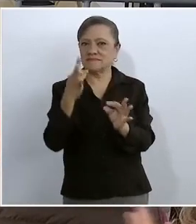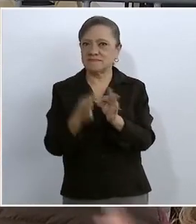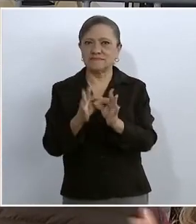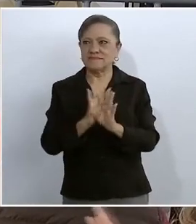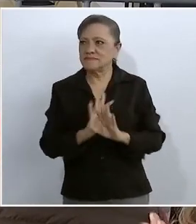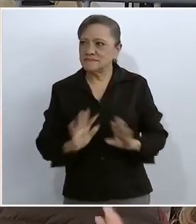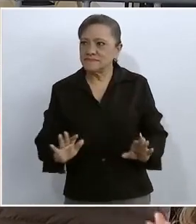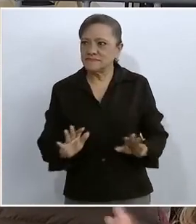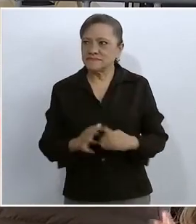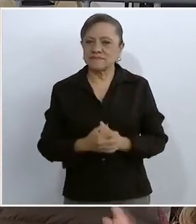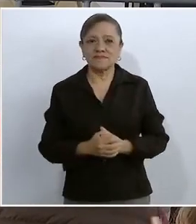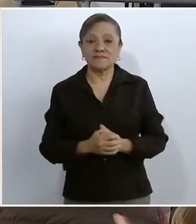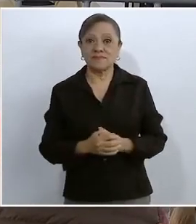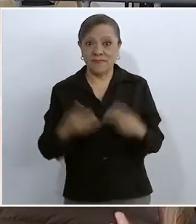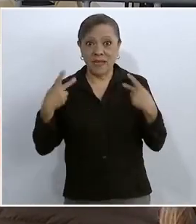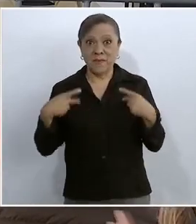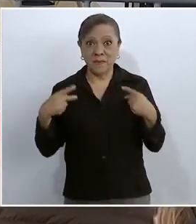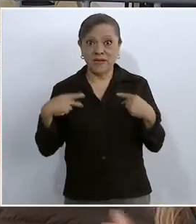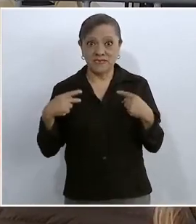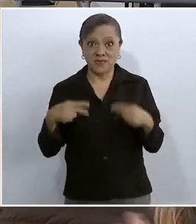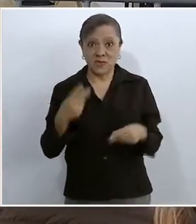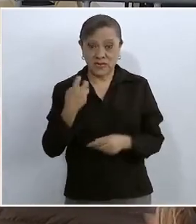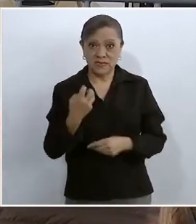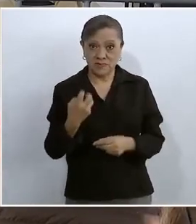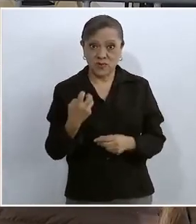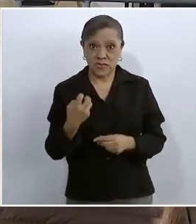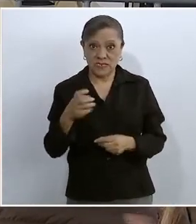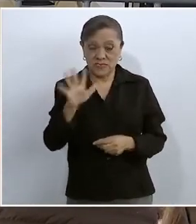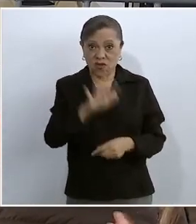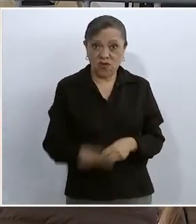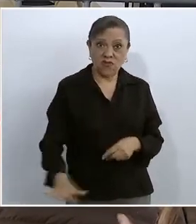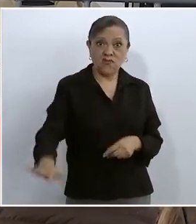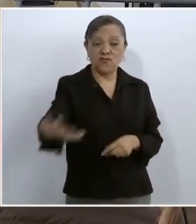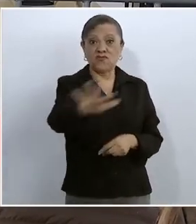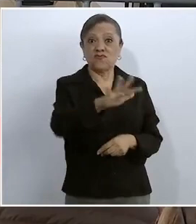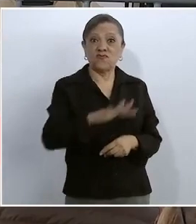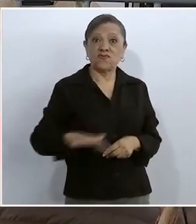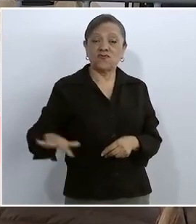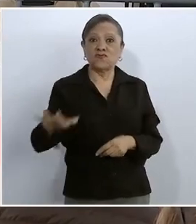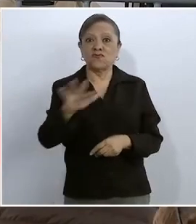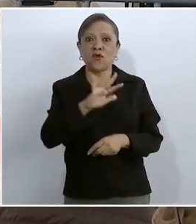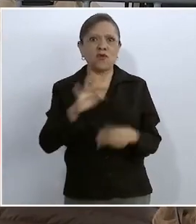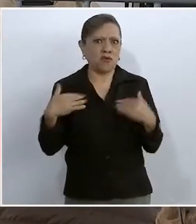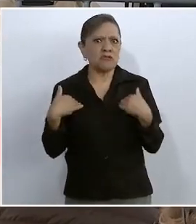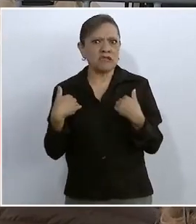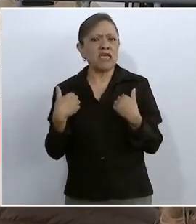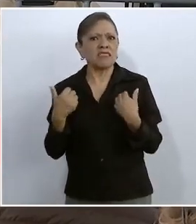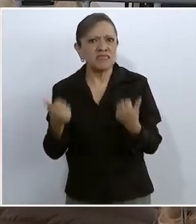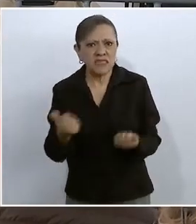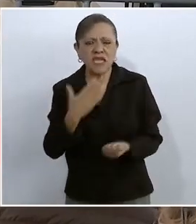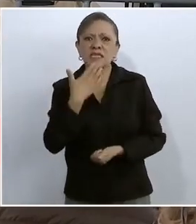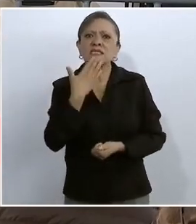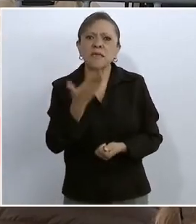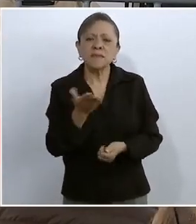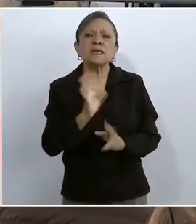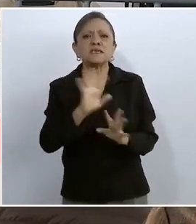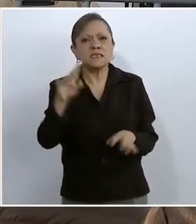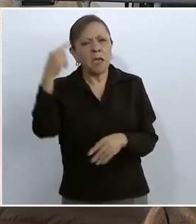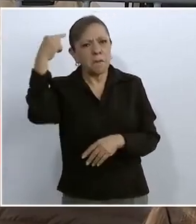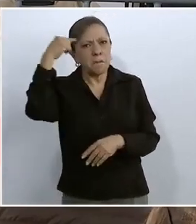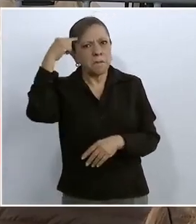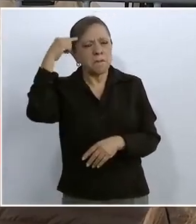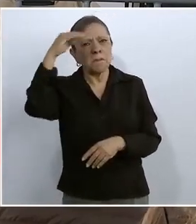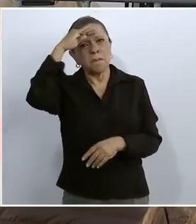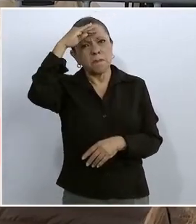Y la gente lo está entendiendo muy bien, está cambiando la mentalidad del